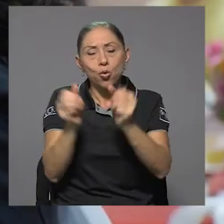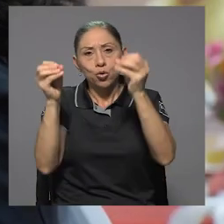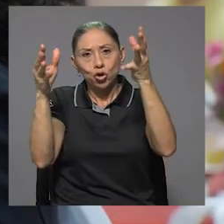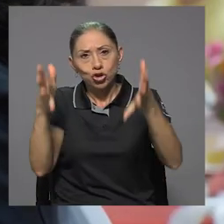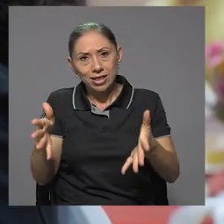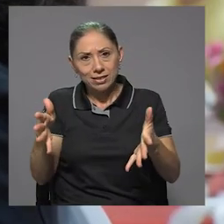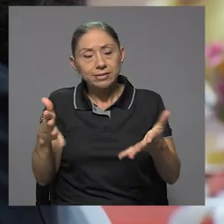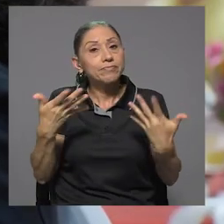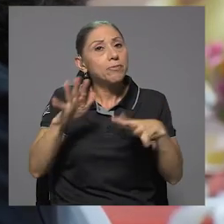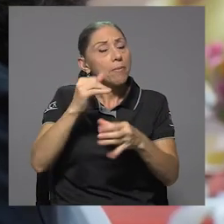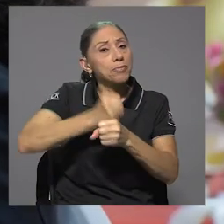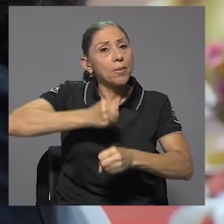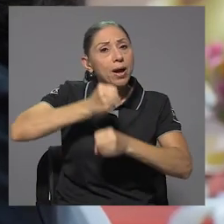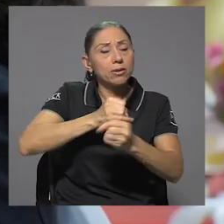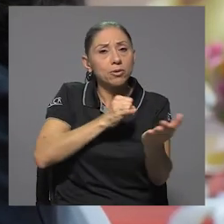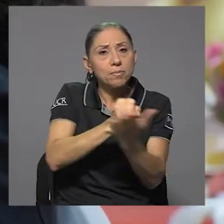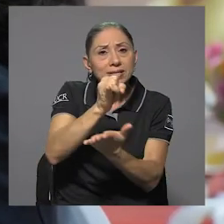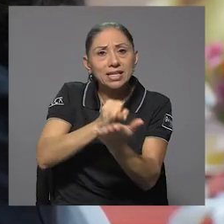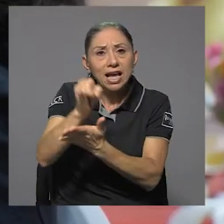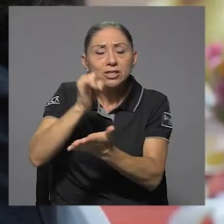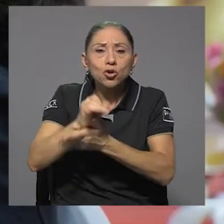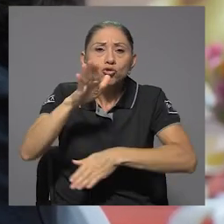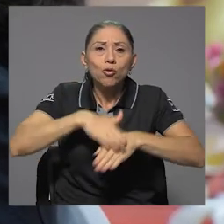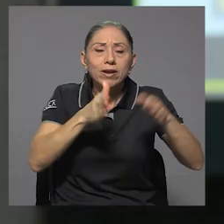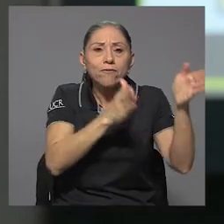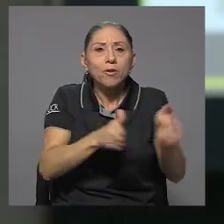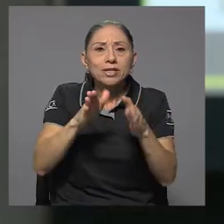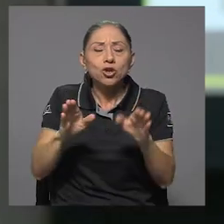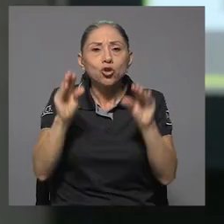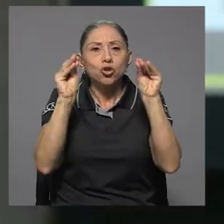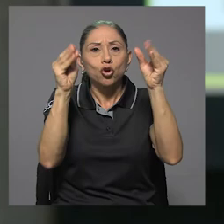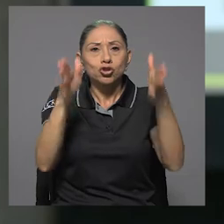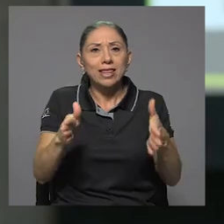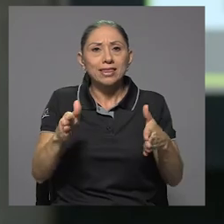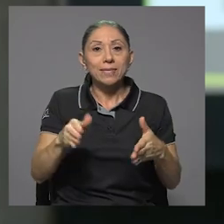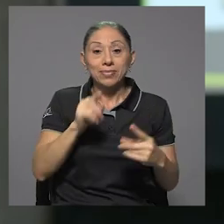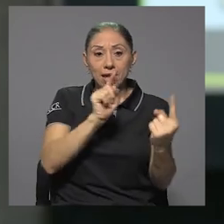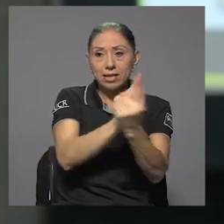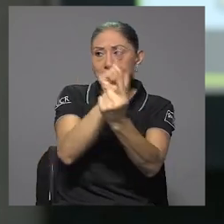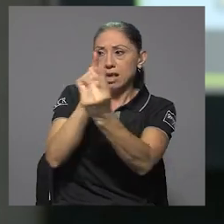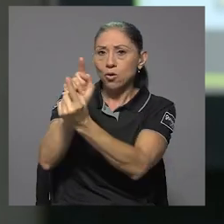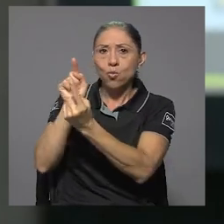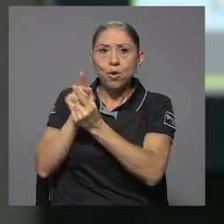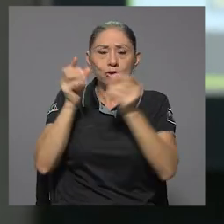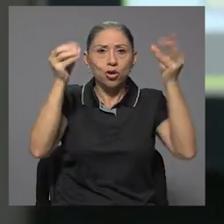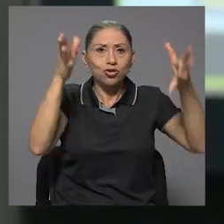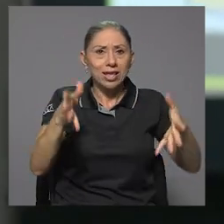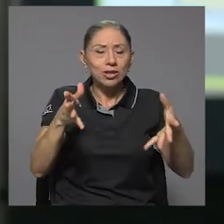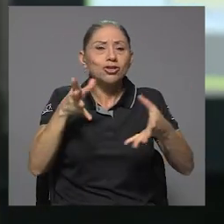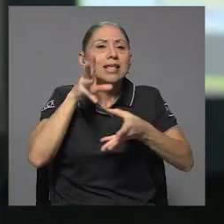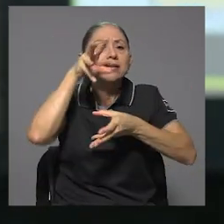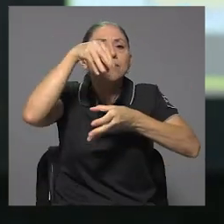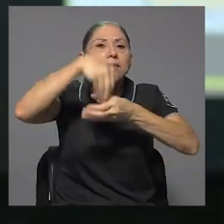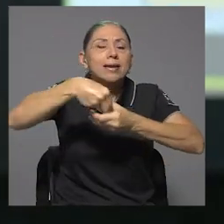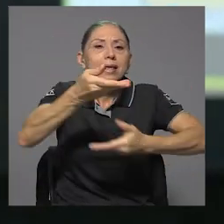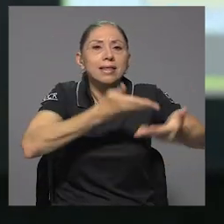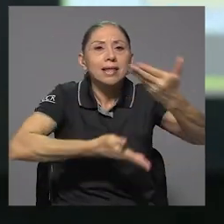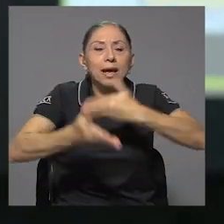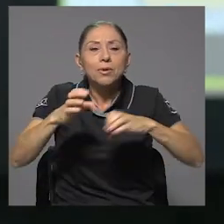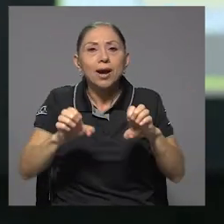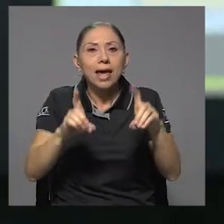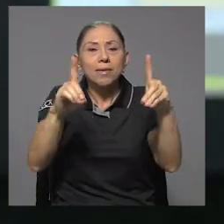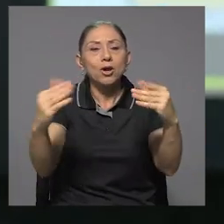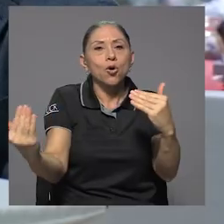trabajando investigación sobre formación docente. Este encuentro entre docentes forma parte del intercambio académico